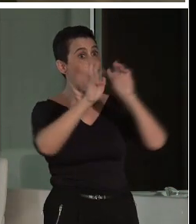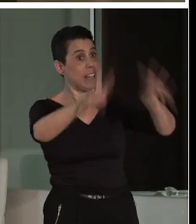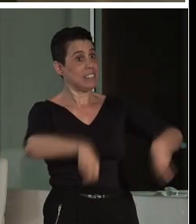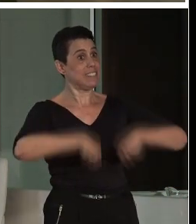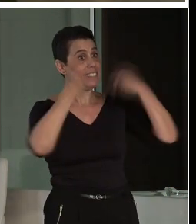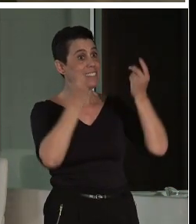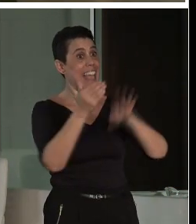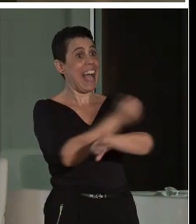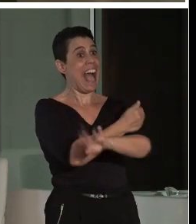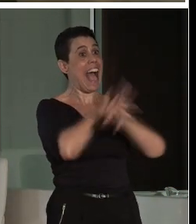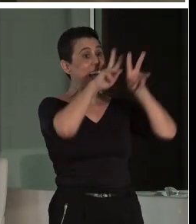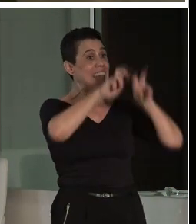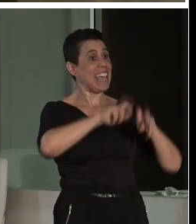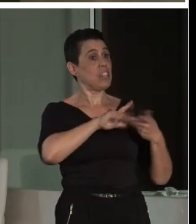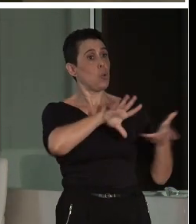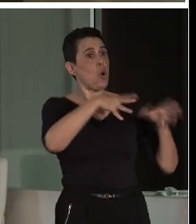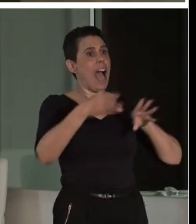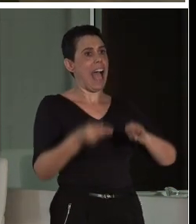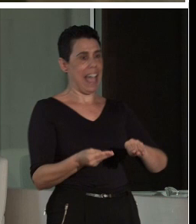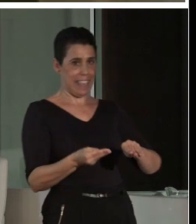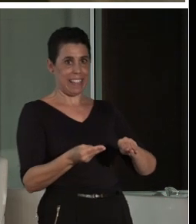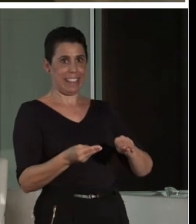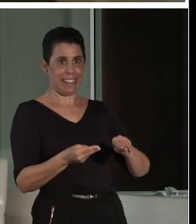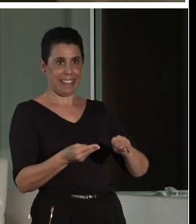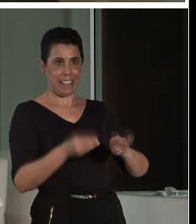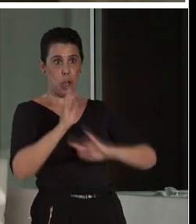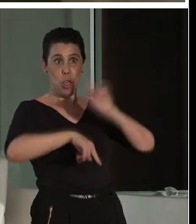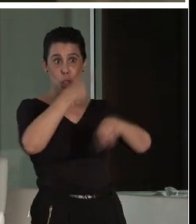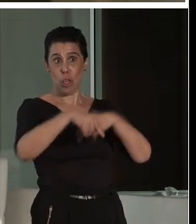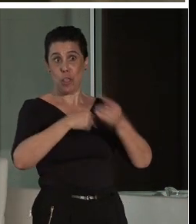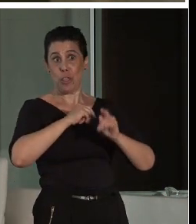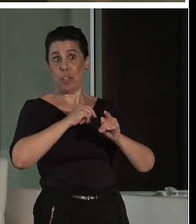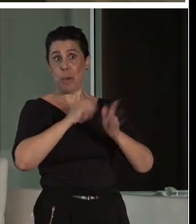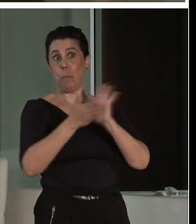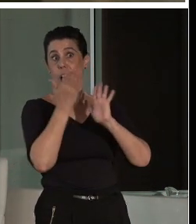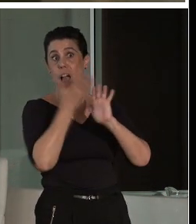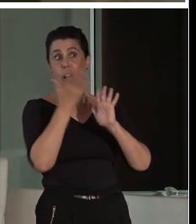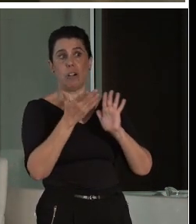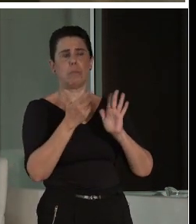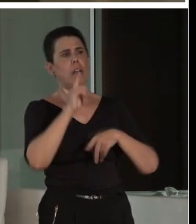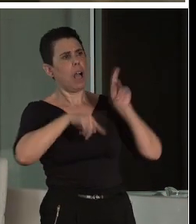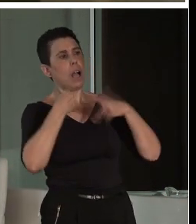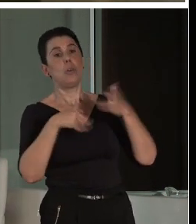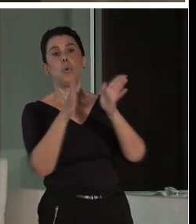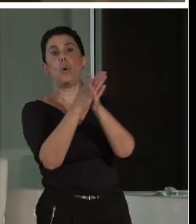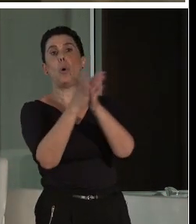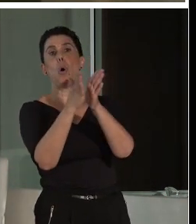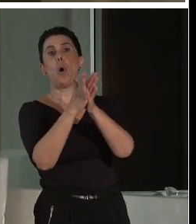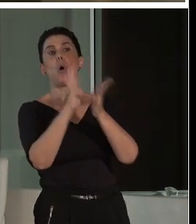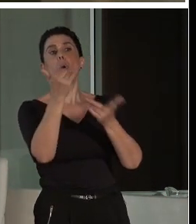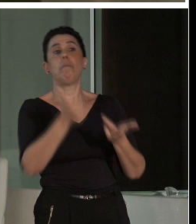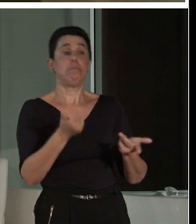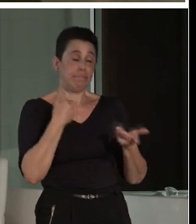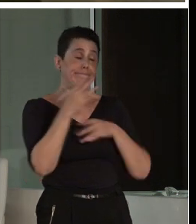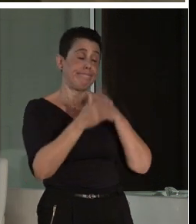de adecuación. Hablaba con algunos compañeros, no podemos subir a todo el mundo al adarbe de la